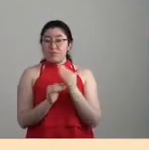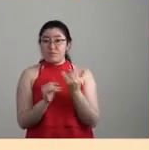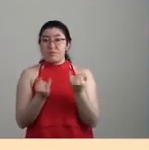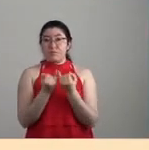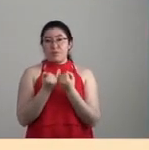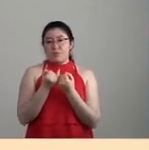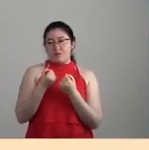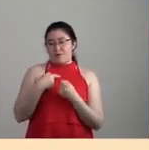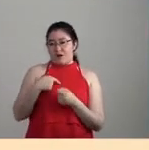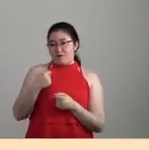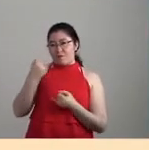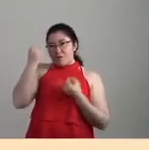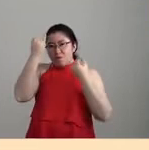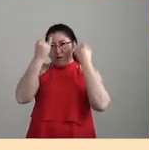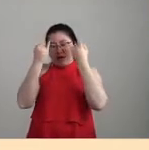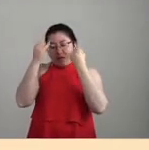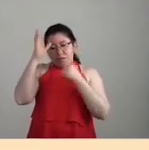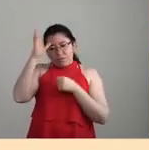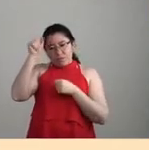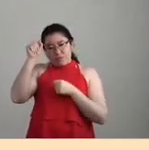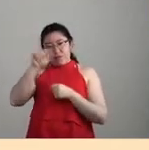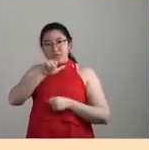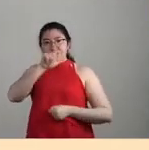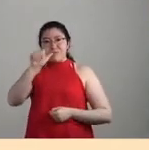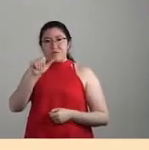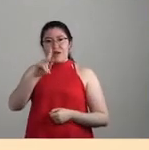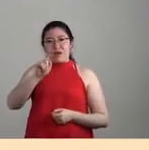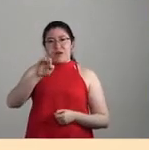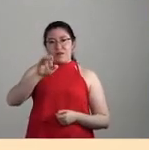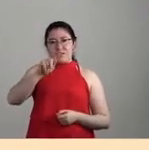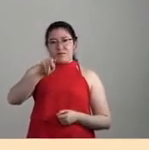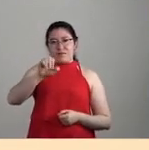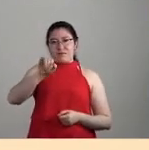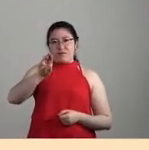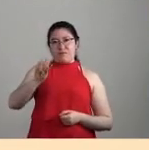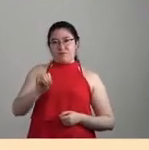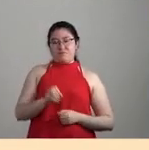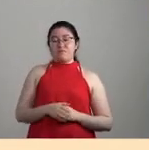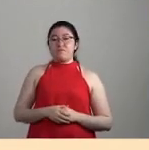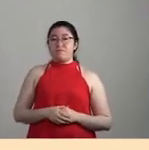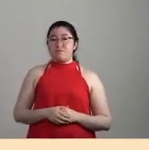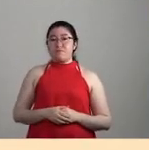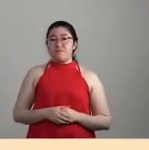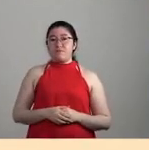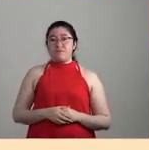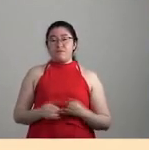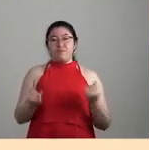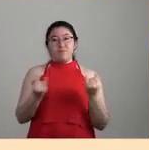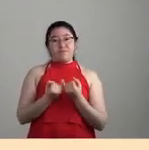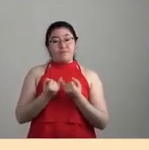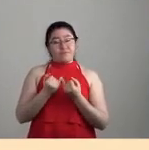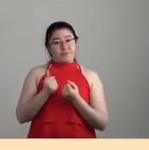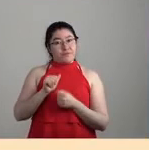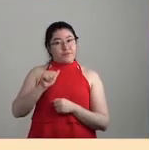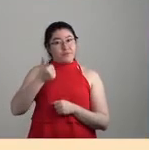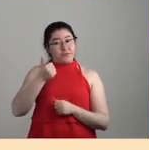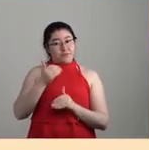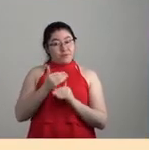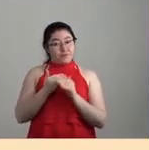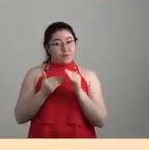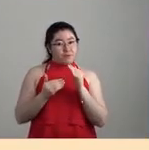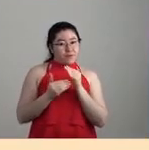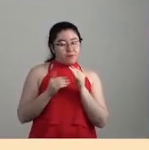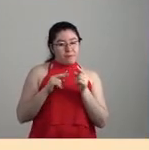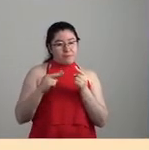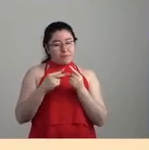comprensión post-cartesianos, ¿no?, y también de otras narrativas y otros métodos.